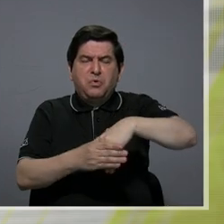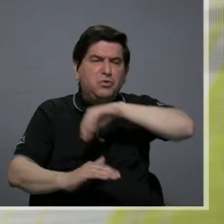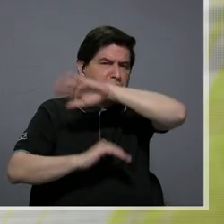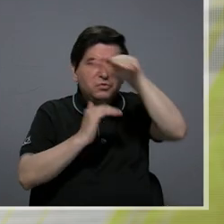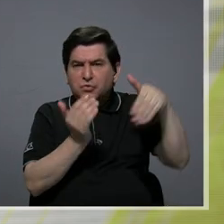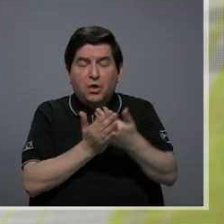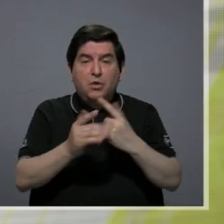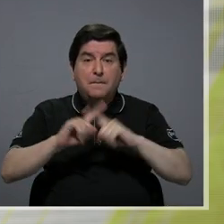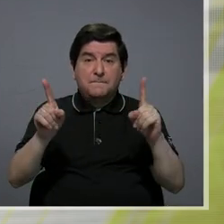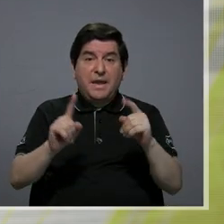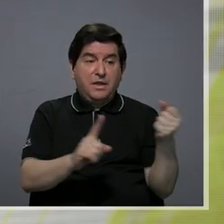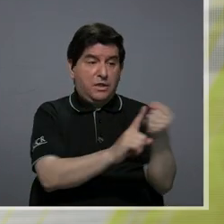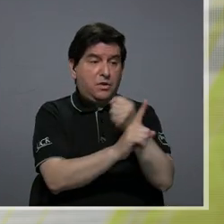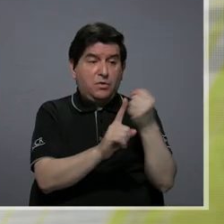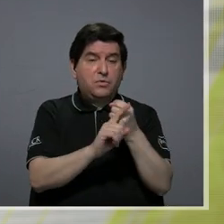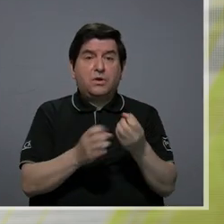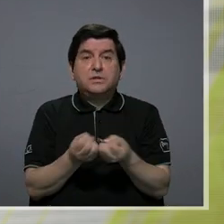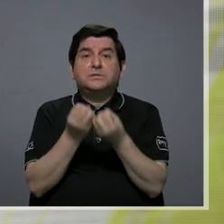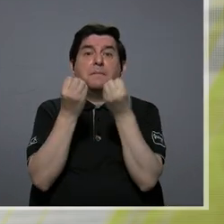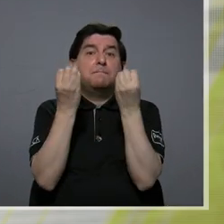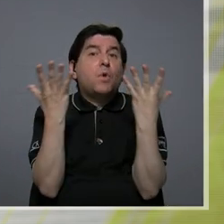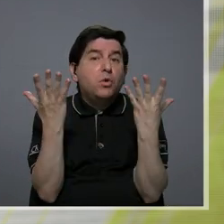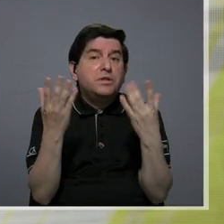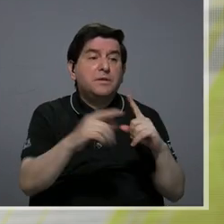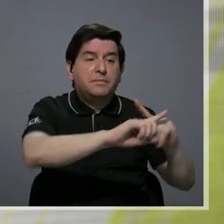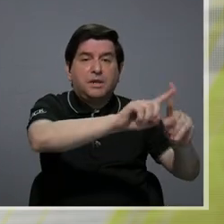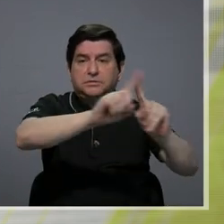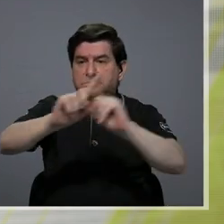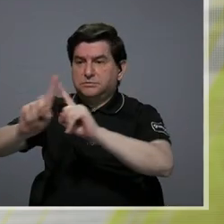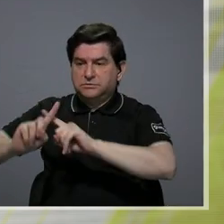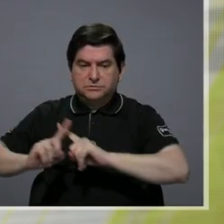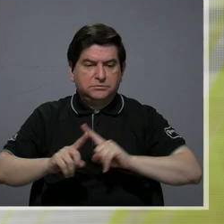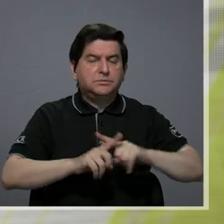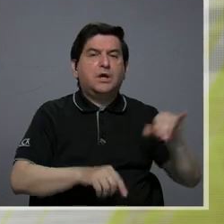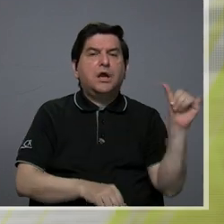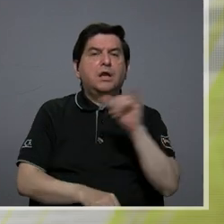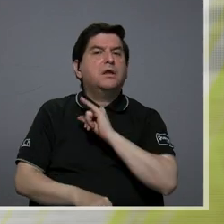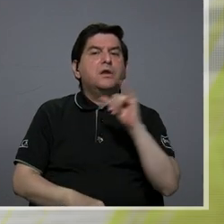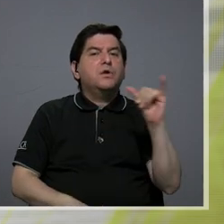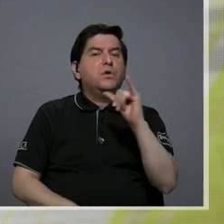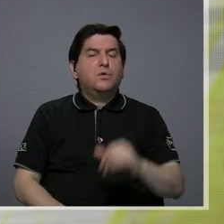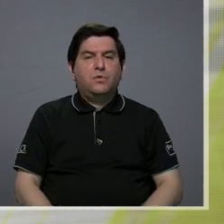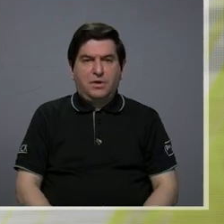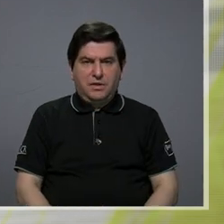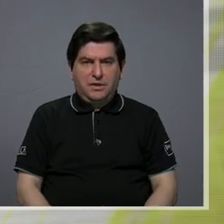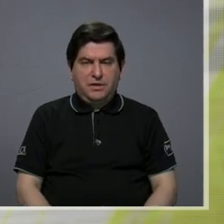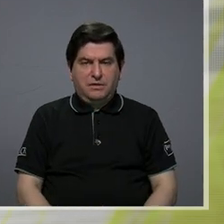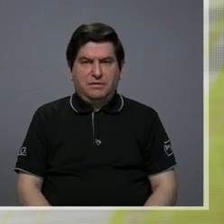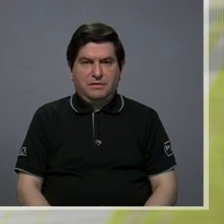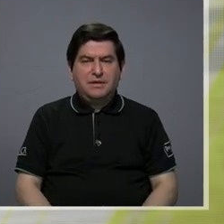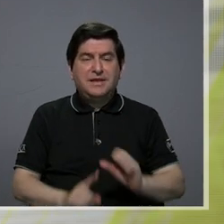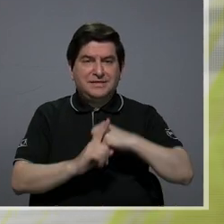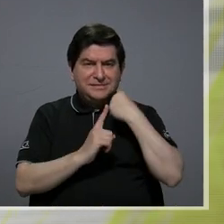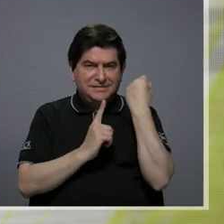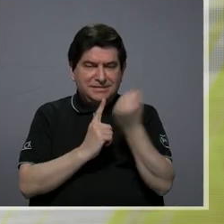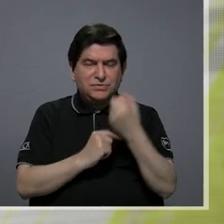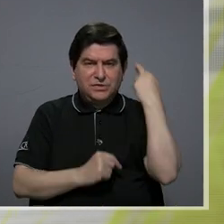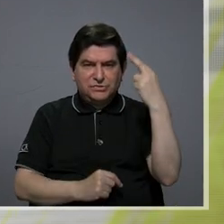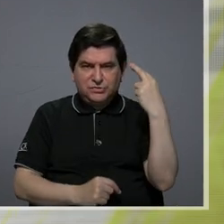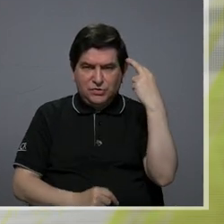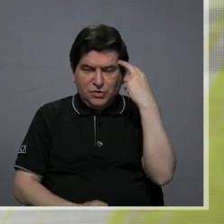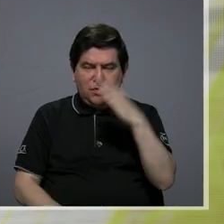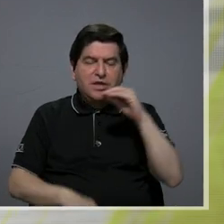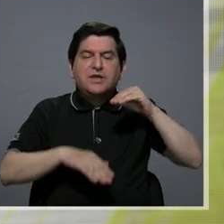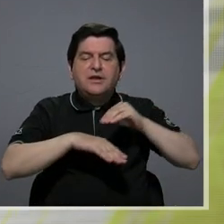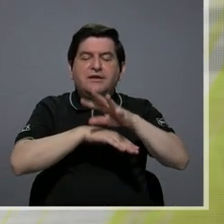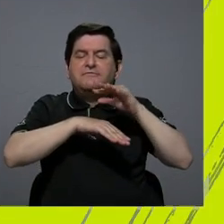saco, pero las violencias son múltiples, son diferentes, como también son, como también lo son las causas